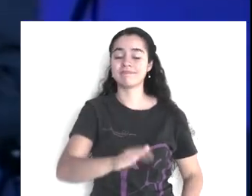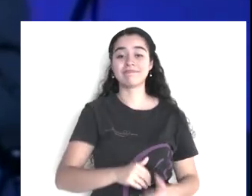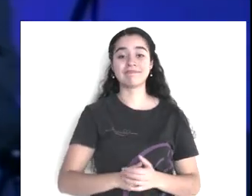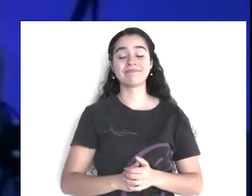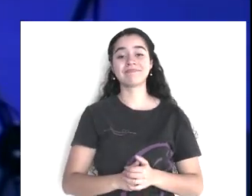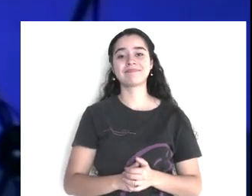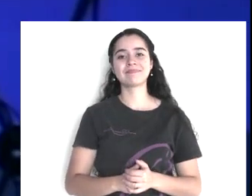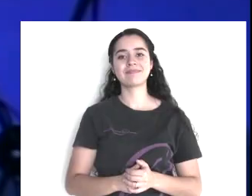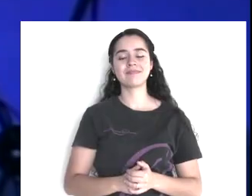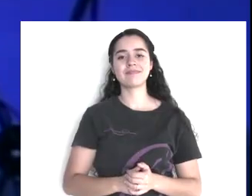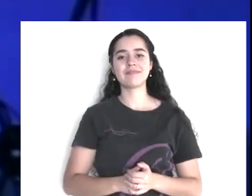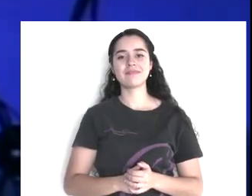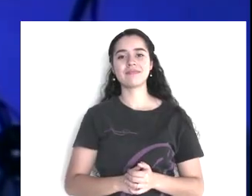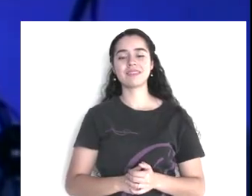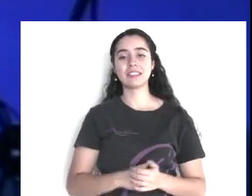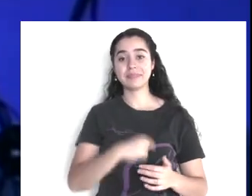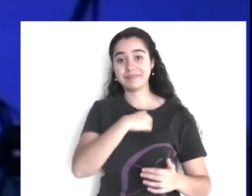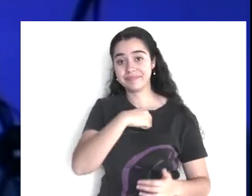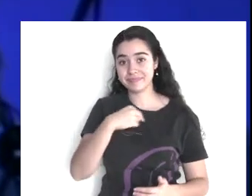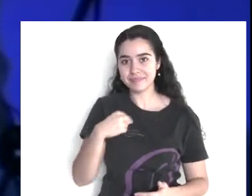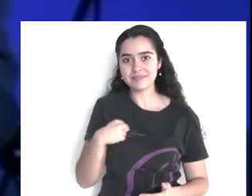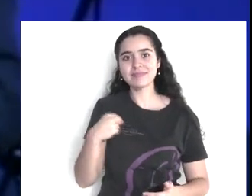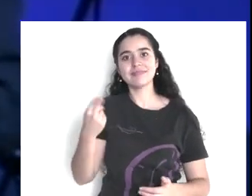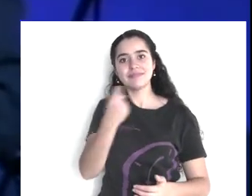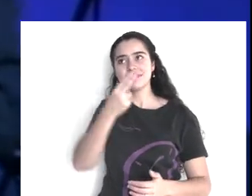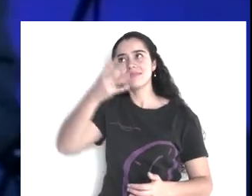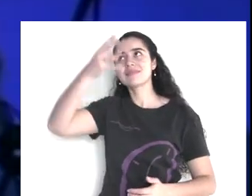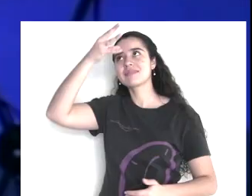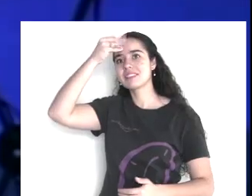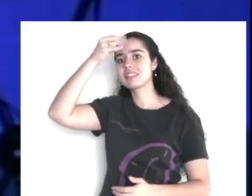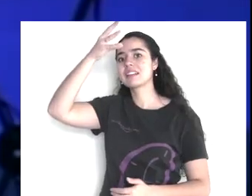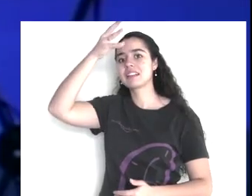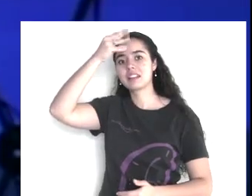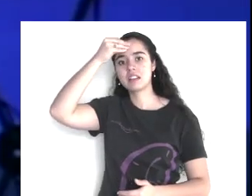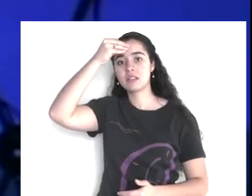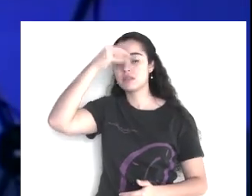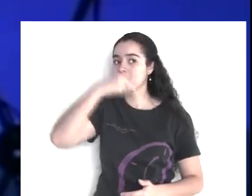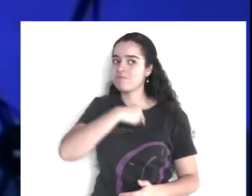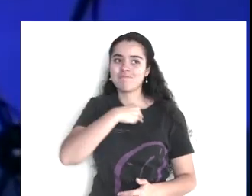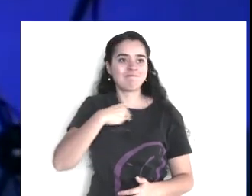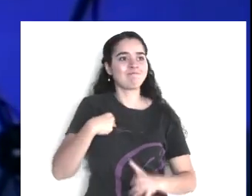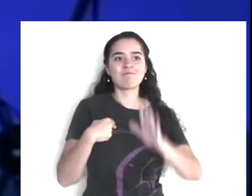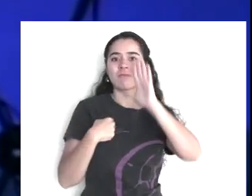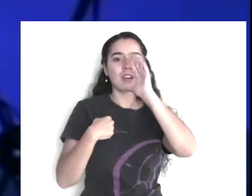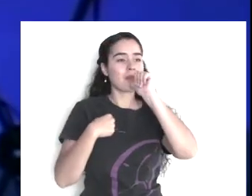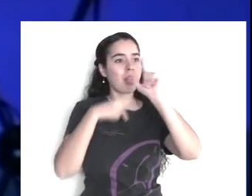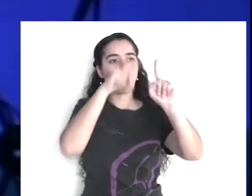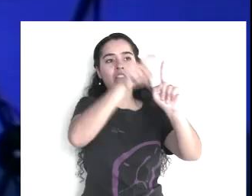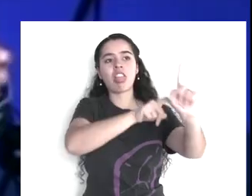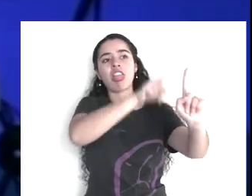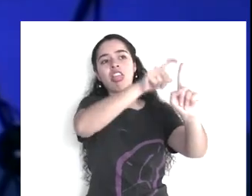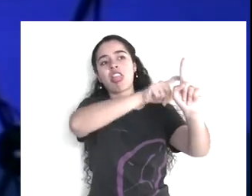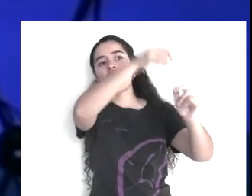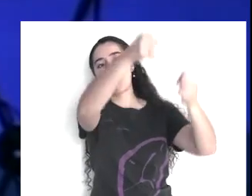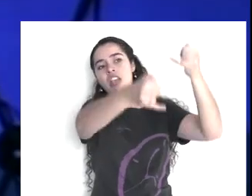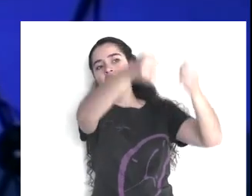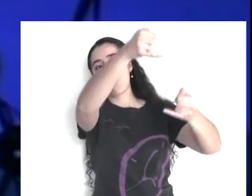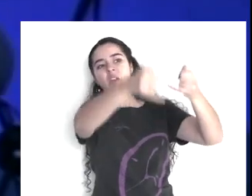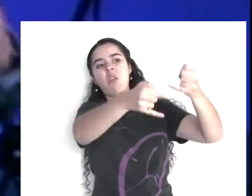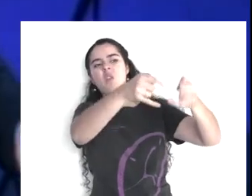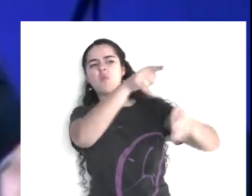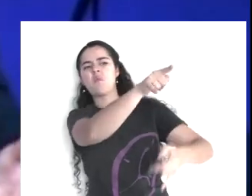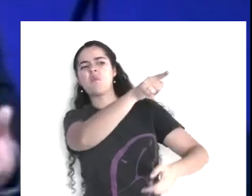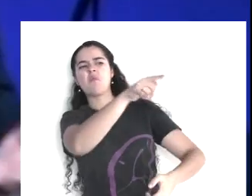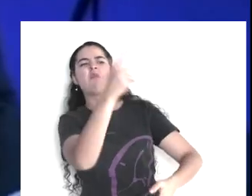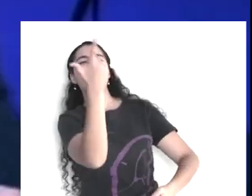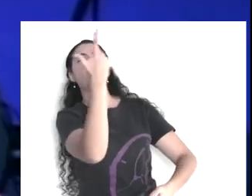entonces tenemos que llegamos a esta conclusión, nosotros no tenemos el poder de conocer los pensamientos, ni